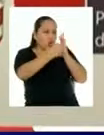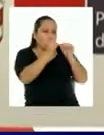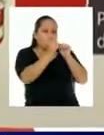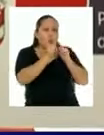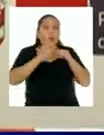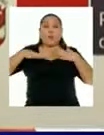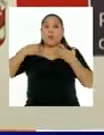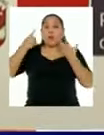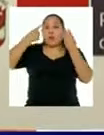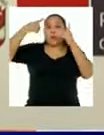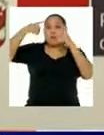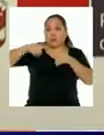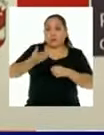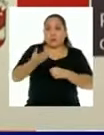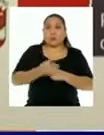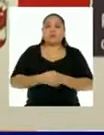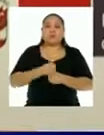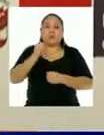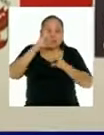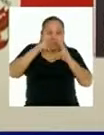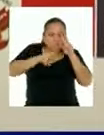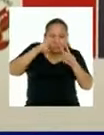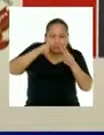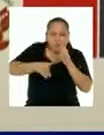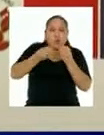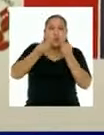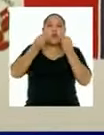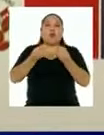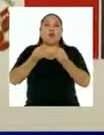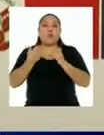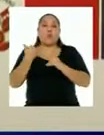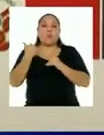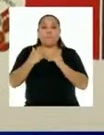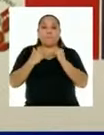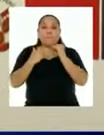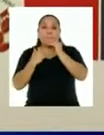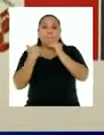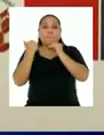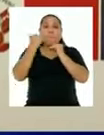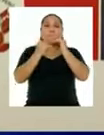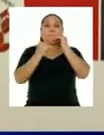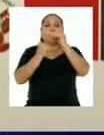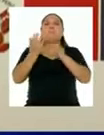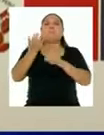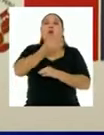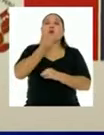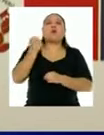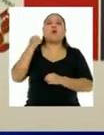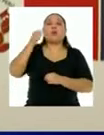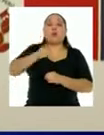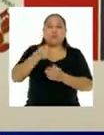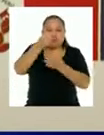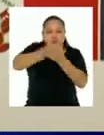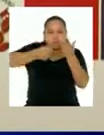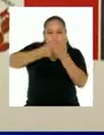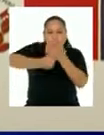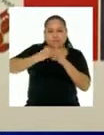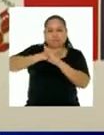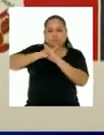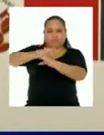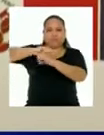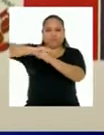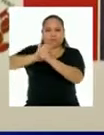decisiones, evaluando cómo vamos progresando en la lucha contra la pandemia.